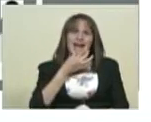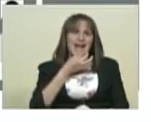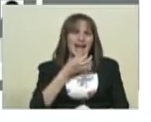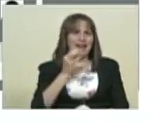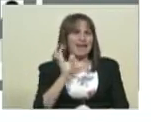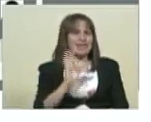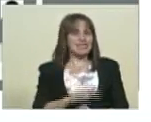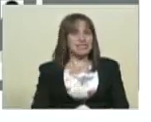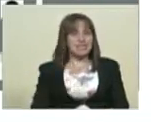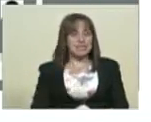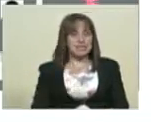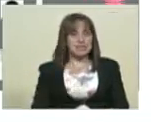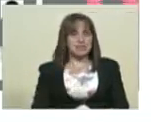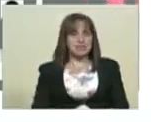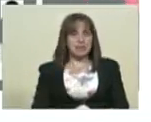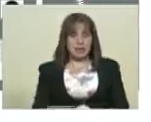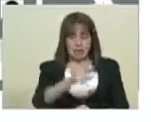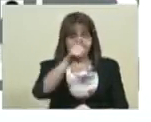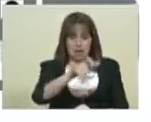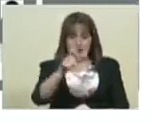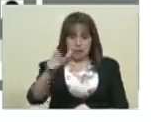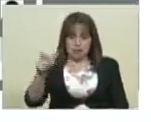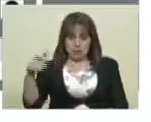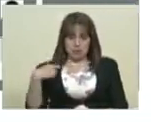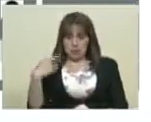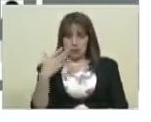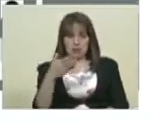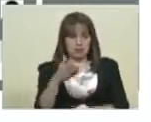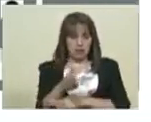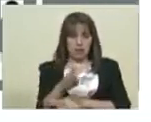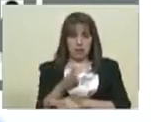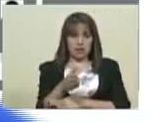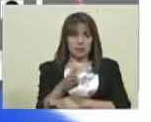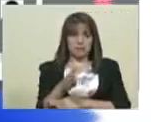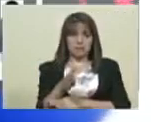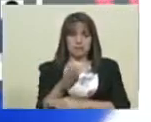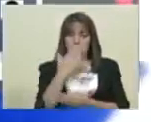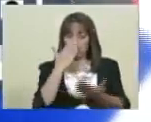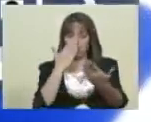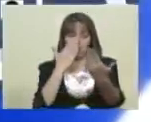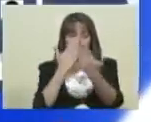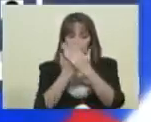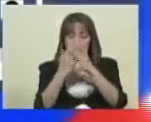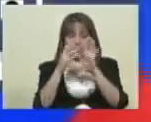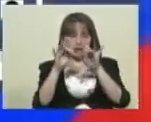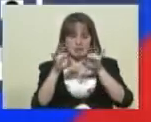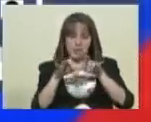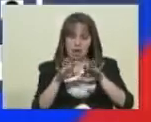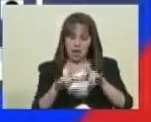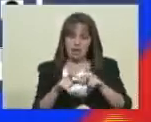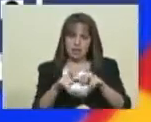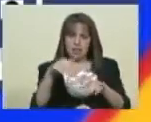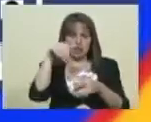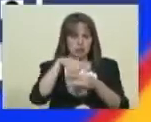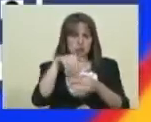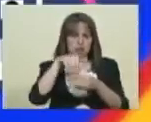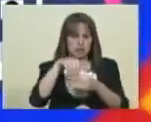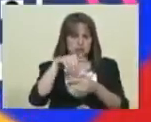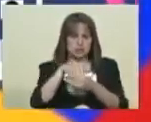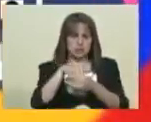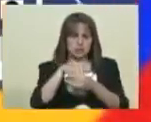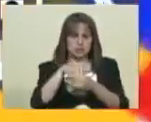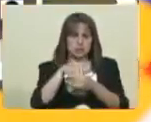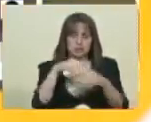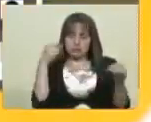Es mucho menos complejo. La persona se va al elector o la electora, se va a parar frente a la máquina de votación, va a